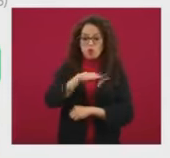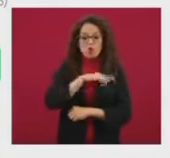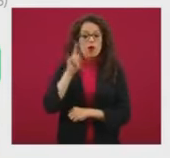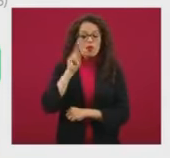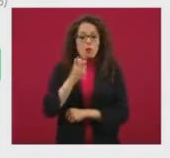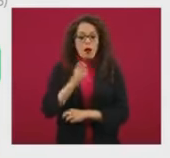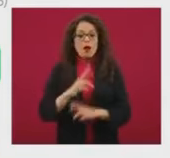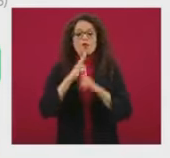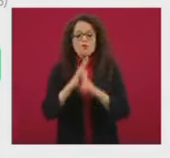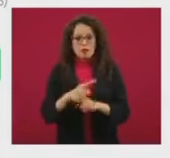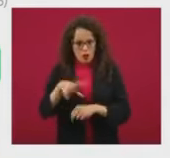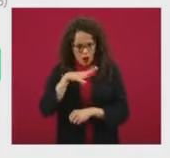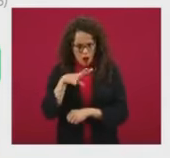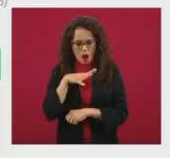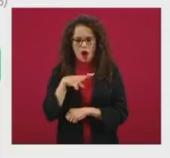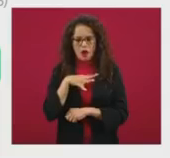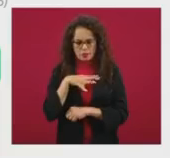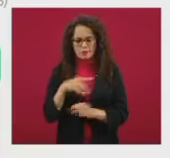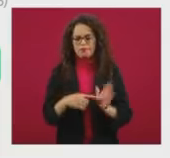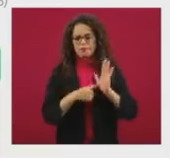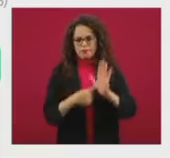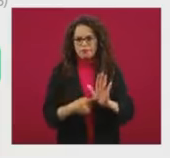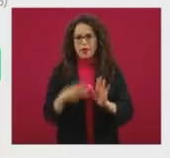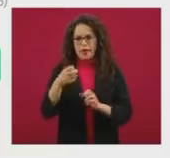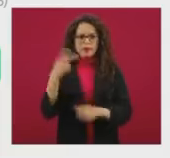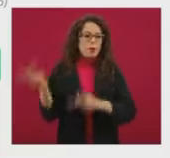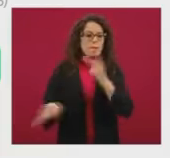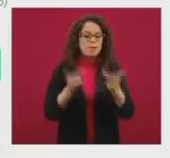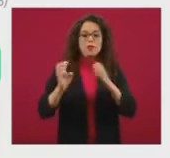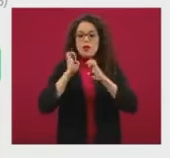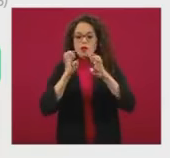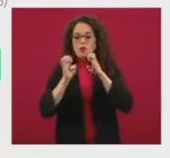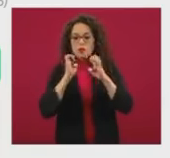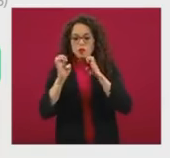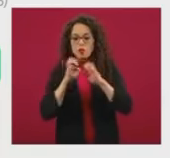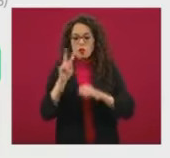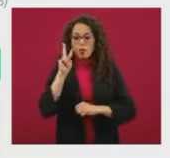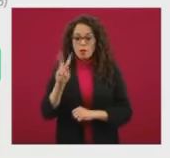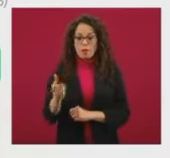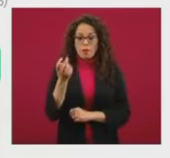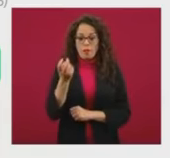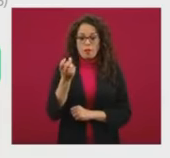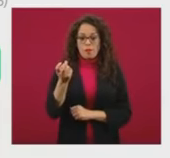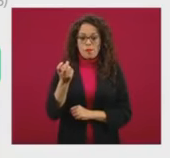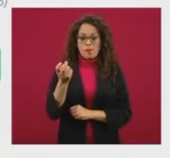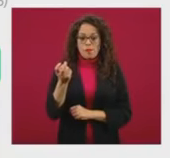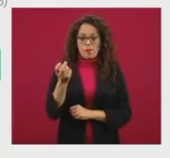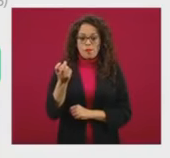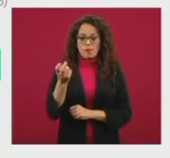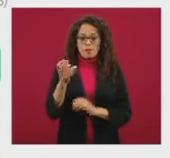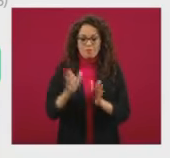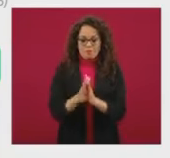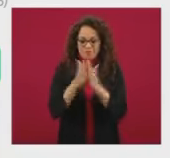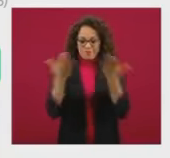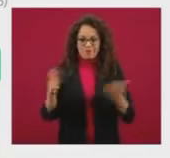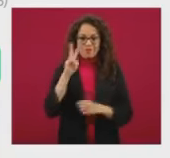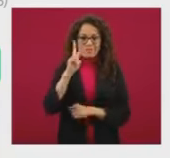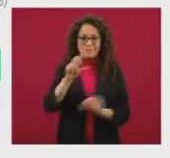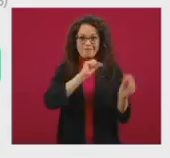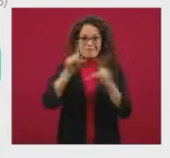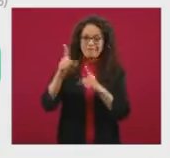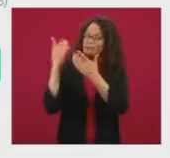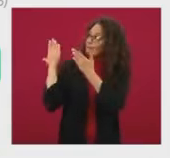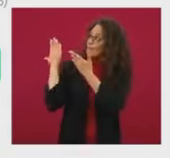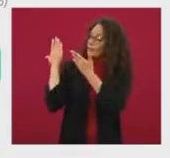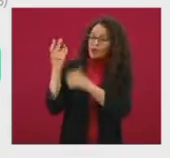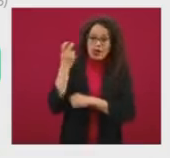disponibles ya de esta encuesta, es el libro que se ve ahí en la diapositiva, y también